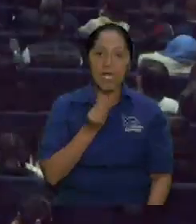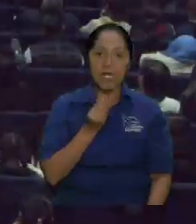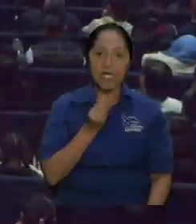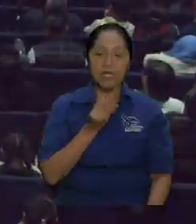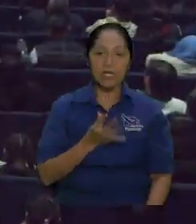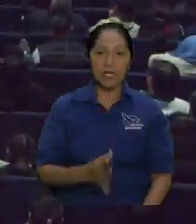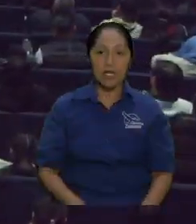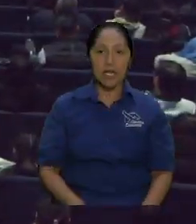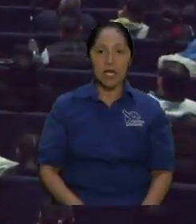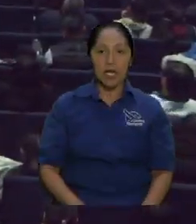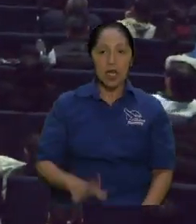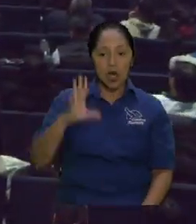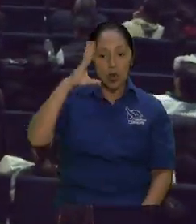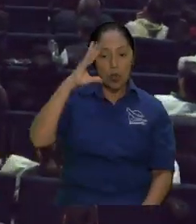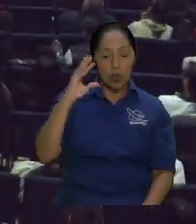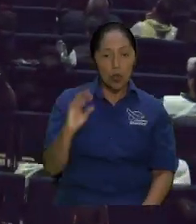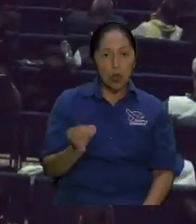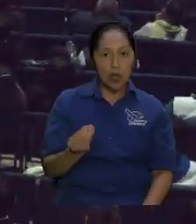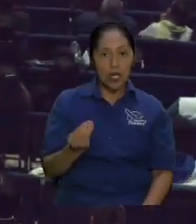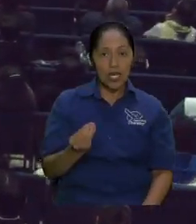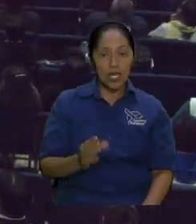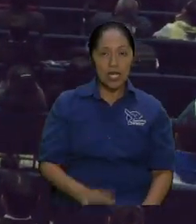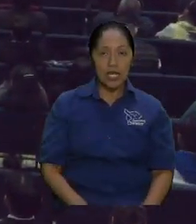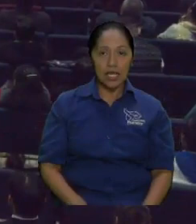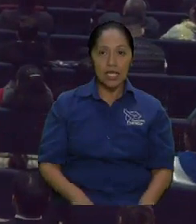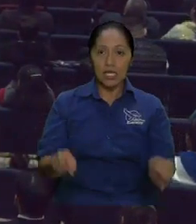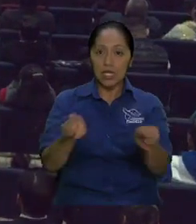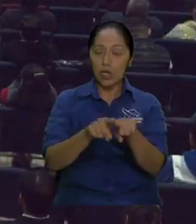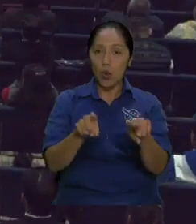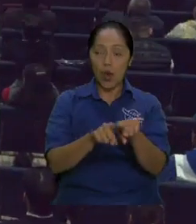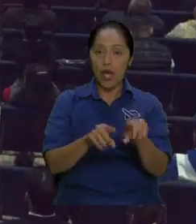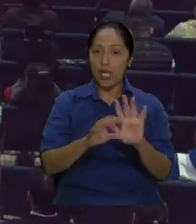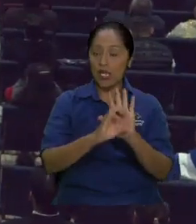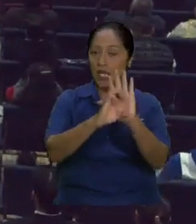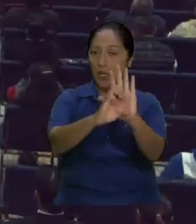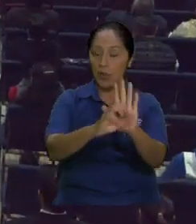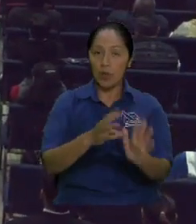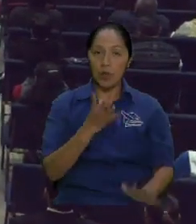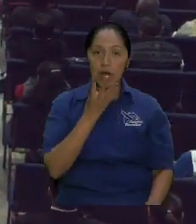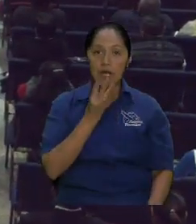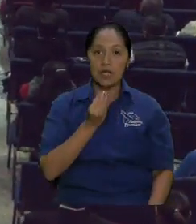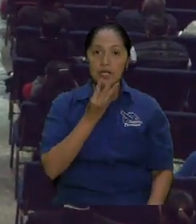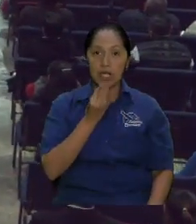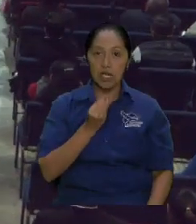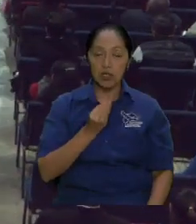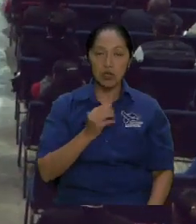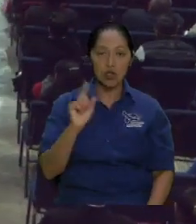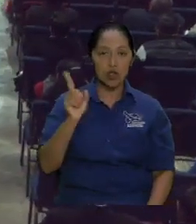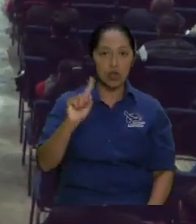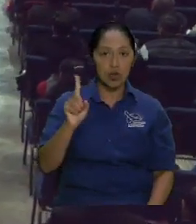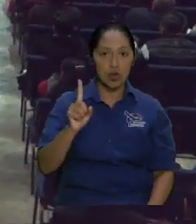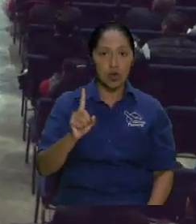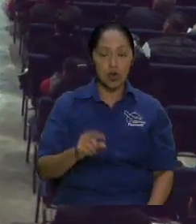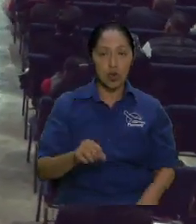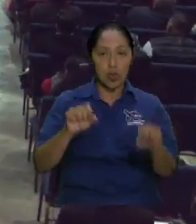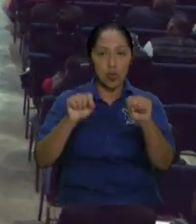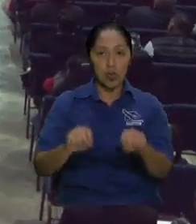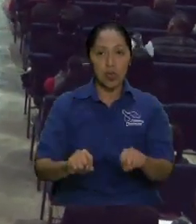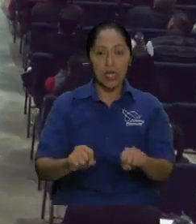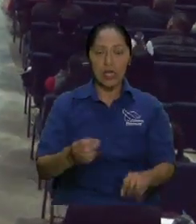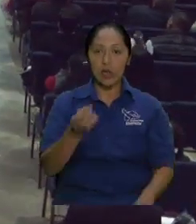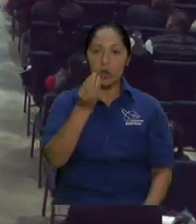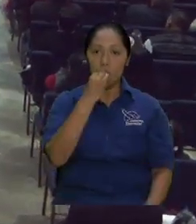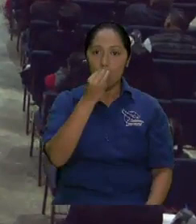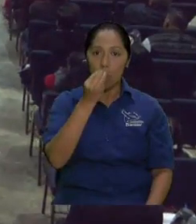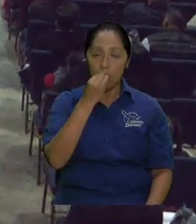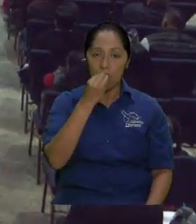porque es que yo he visto en multitud de lugares hermano he visto como